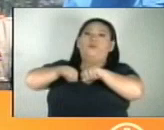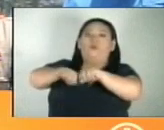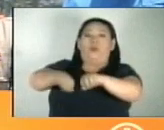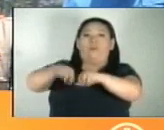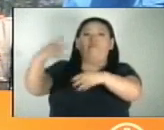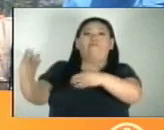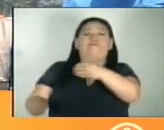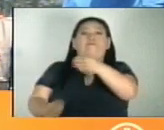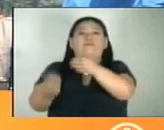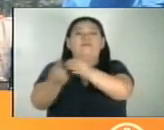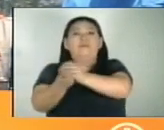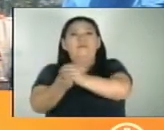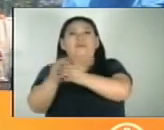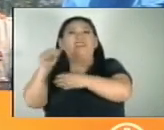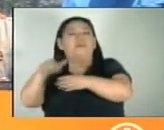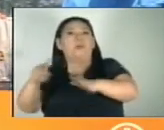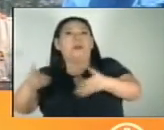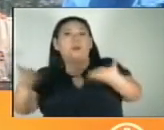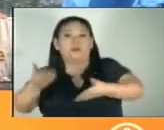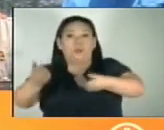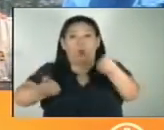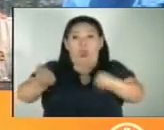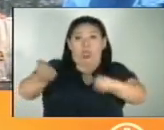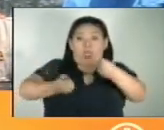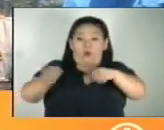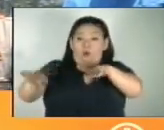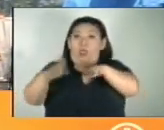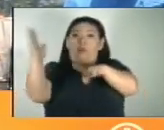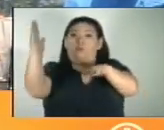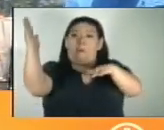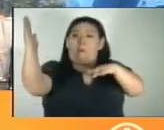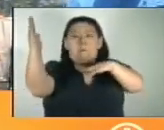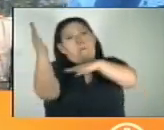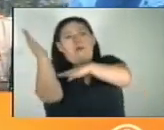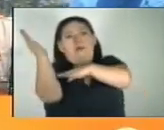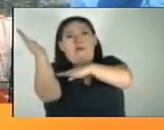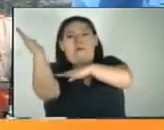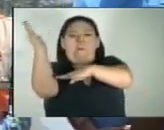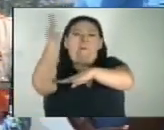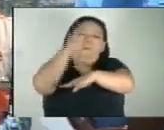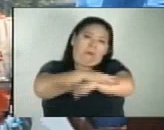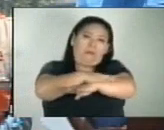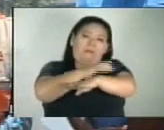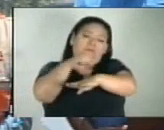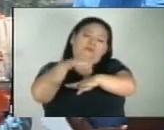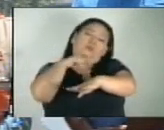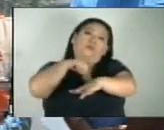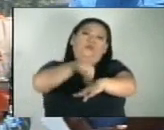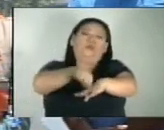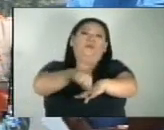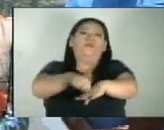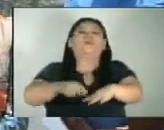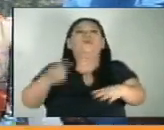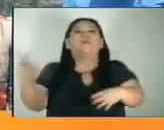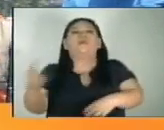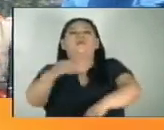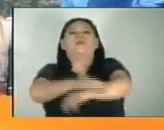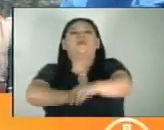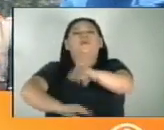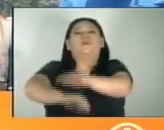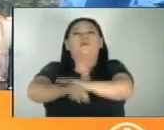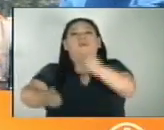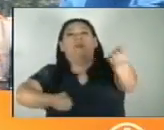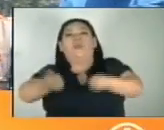incluyendo una persona que colisionó con un árbol, el árbol cayó y lastimosamente le quitó la vida. Y detenidos por conducción